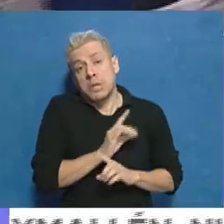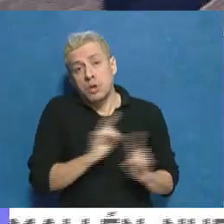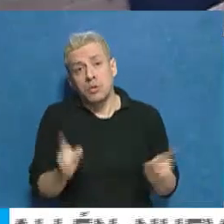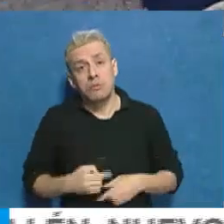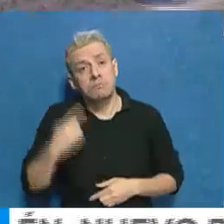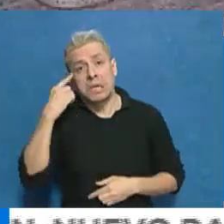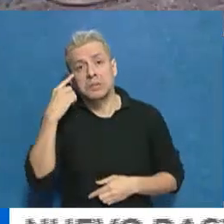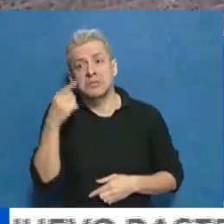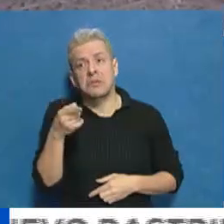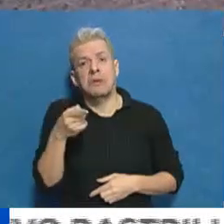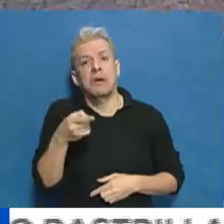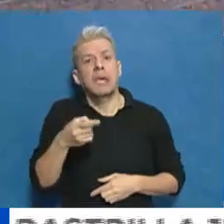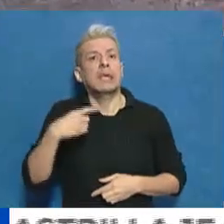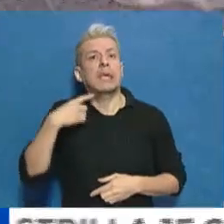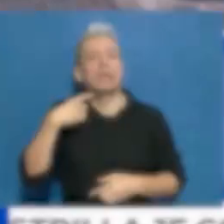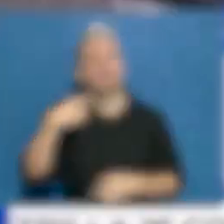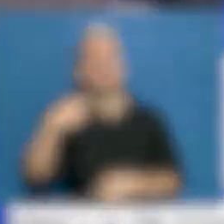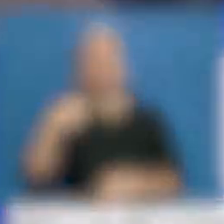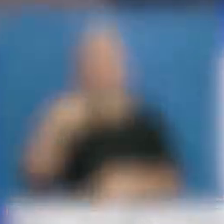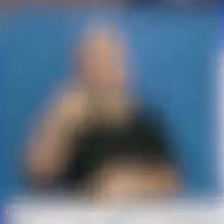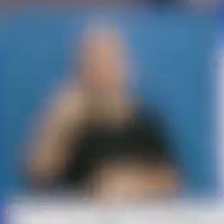creo que deforman el idioma.